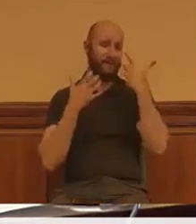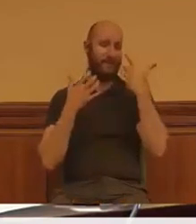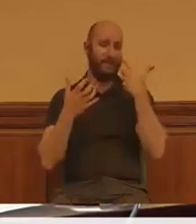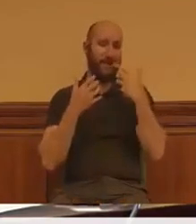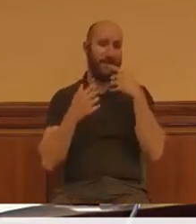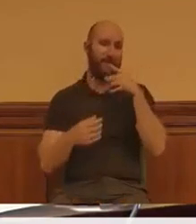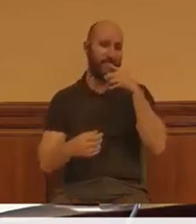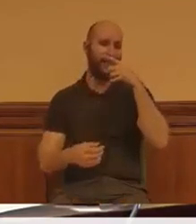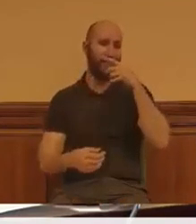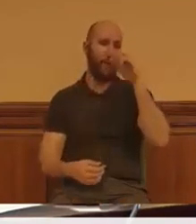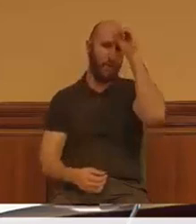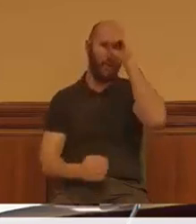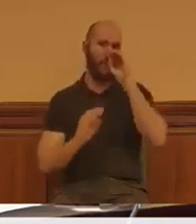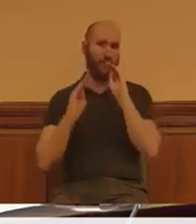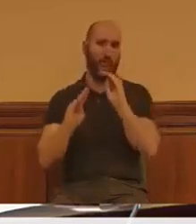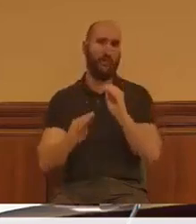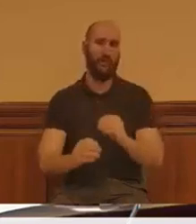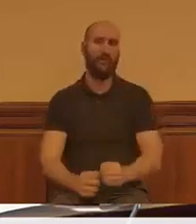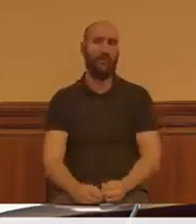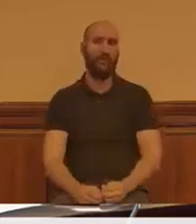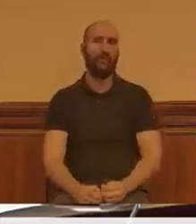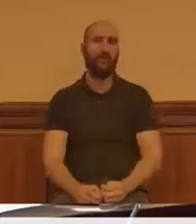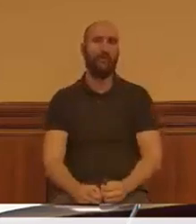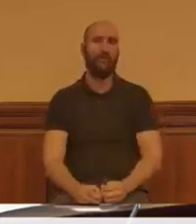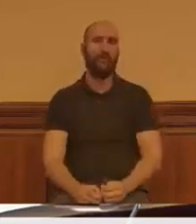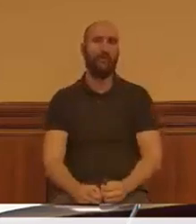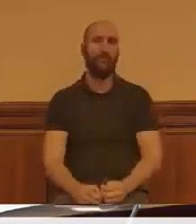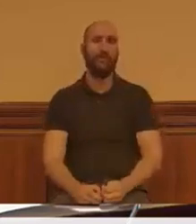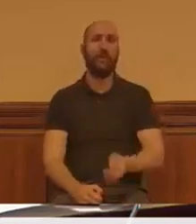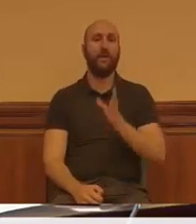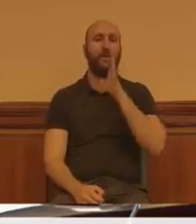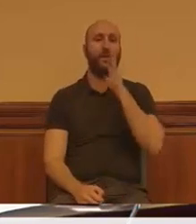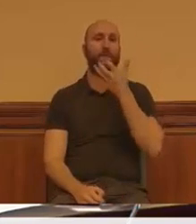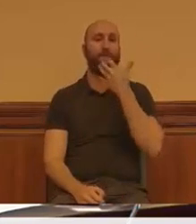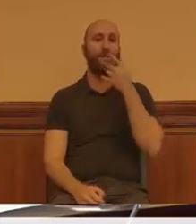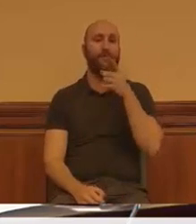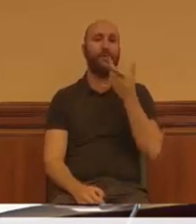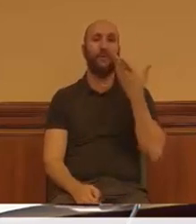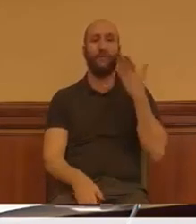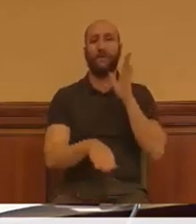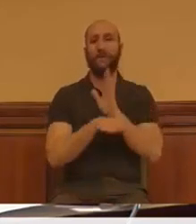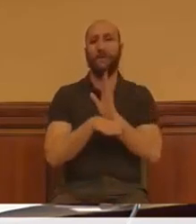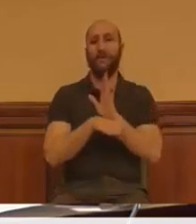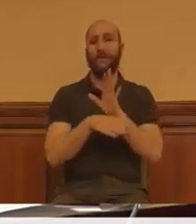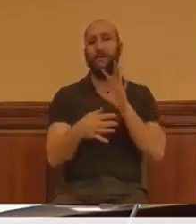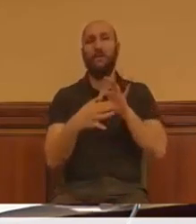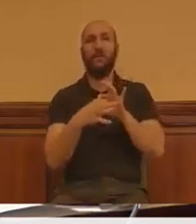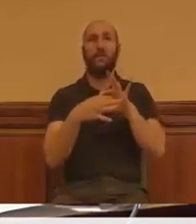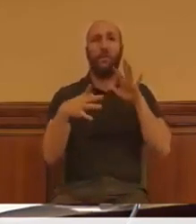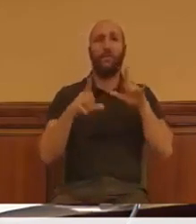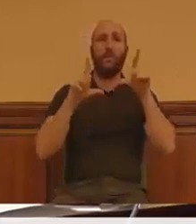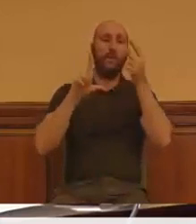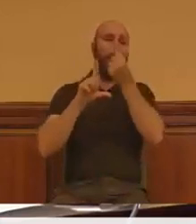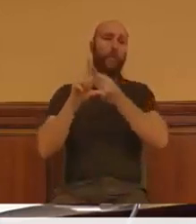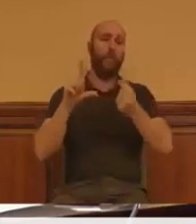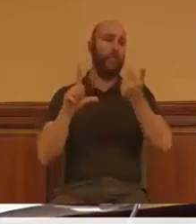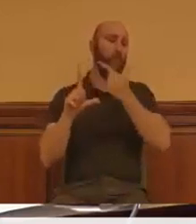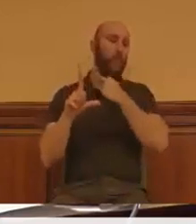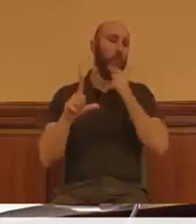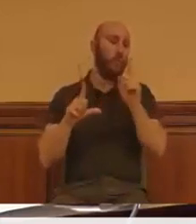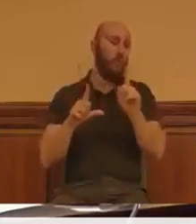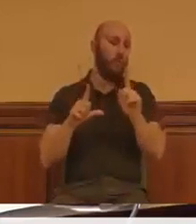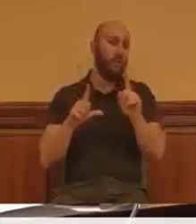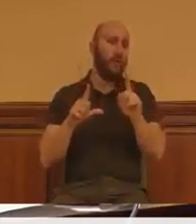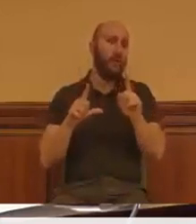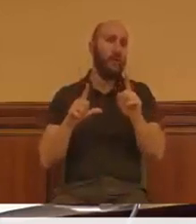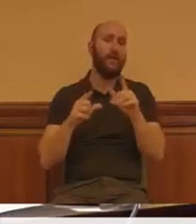Se les ha visto el plumero porque si no se sienten representadas, si no les gusta el mural, pues no sé por